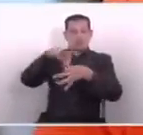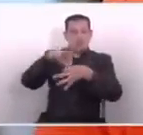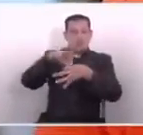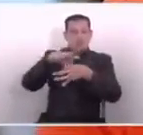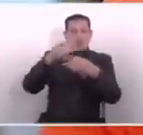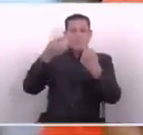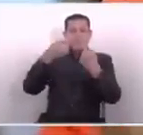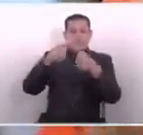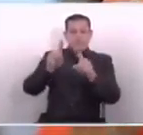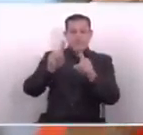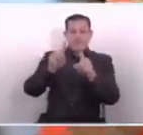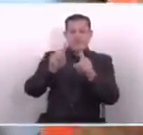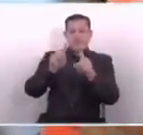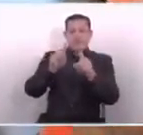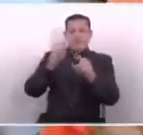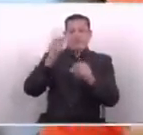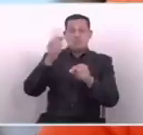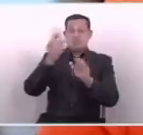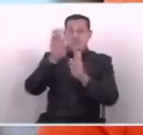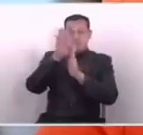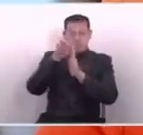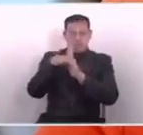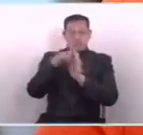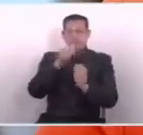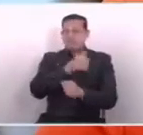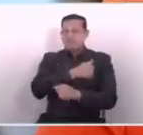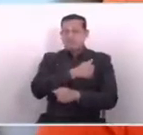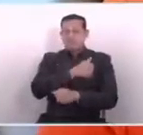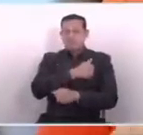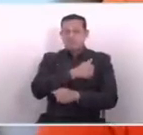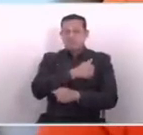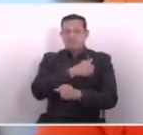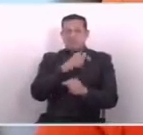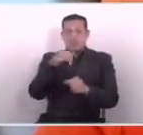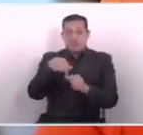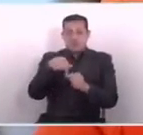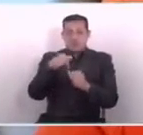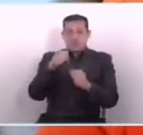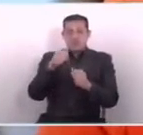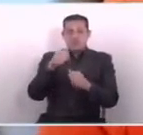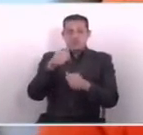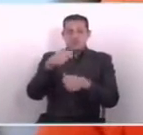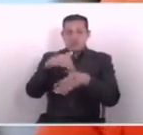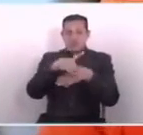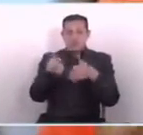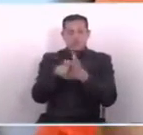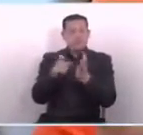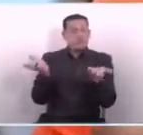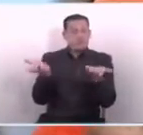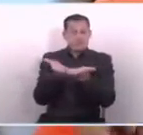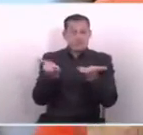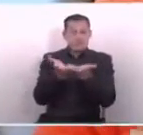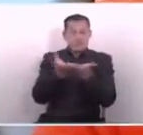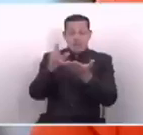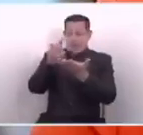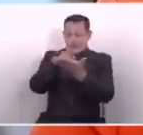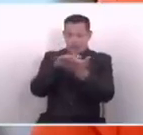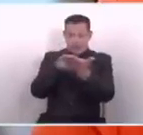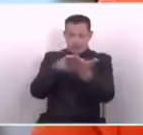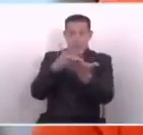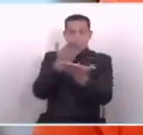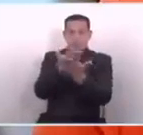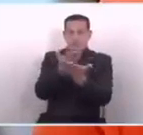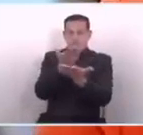Pero por mínima responsabilidad lo que un legislador debe de hacer es por lo menos leer la